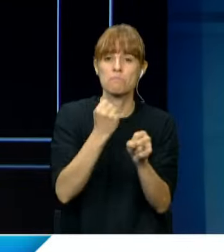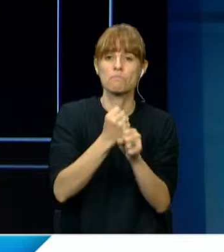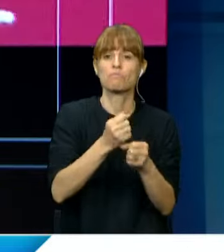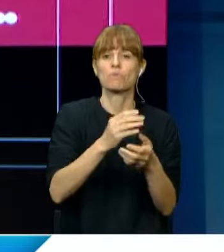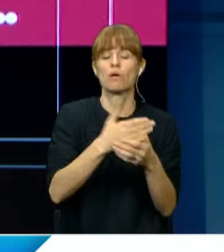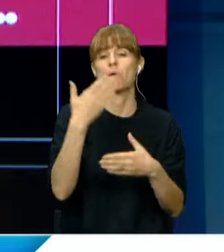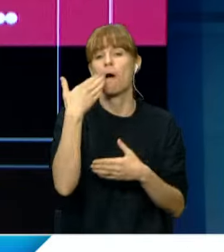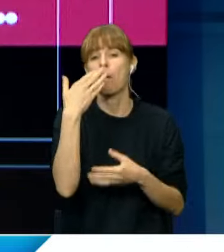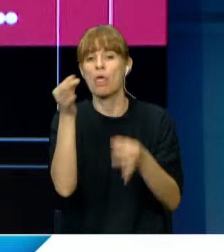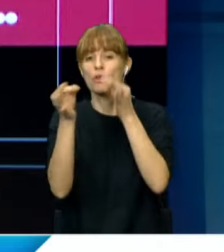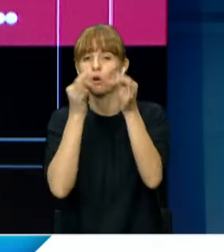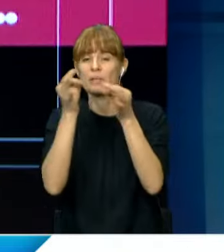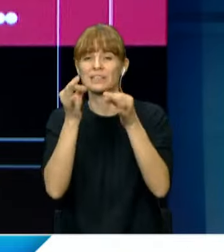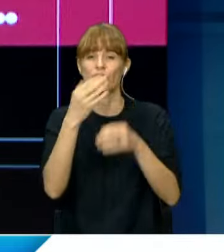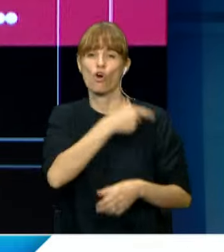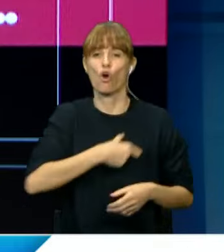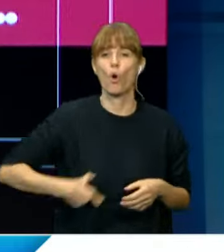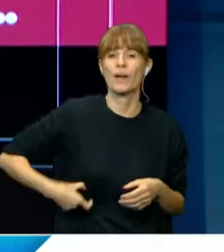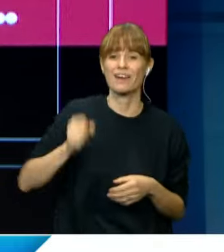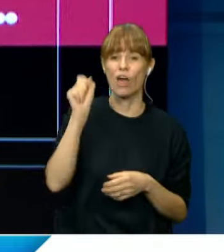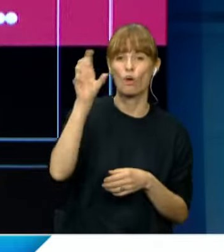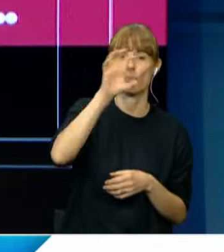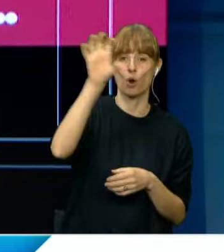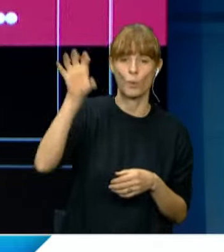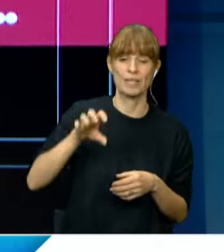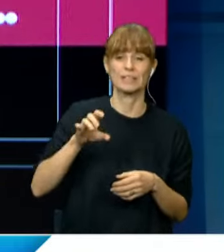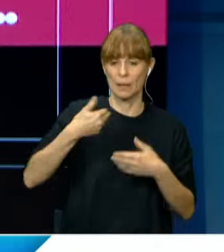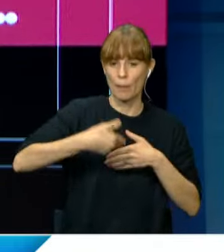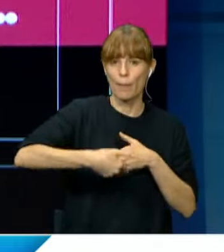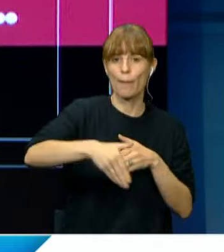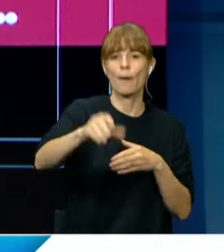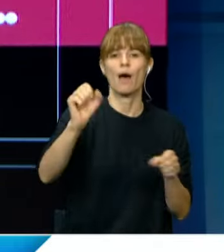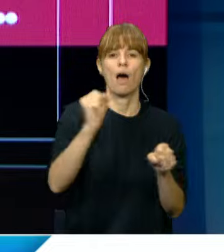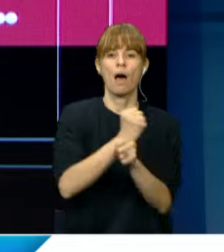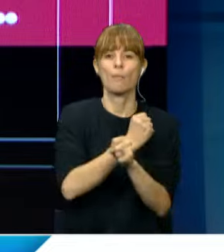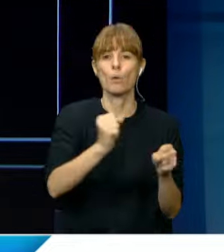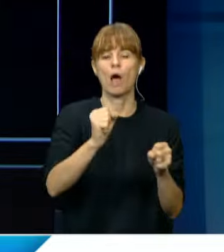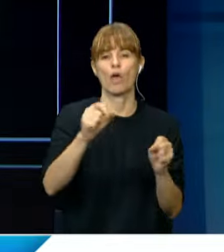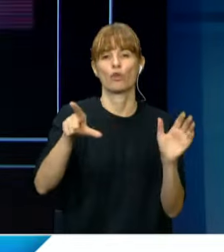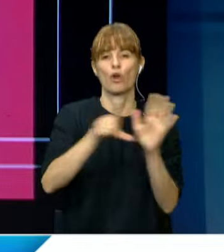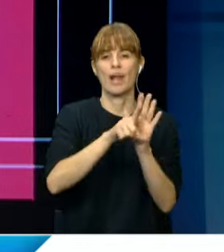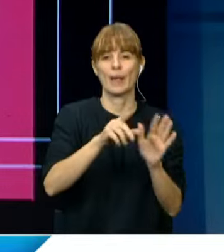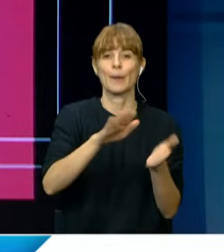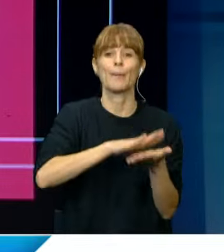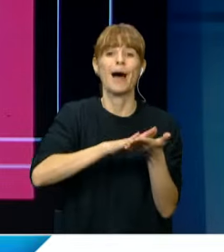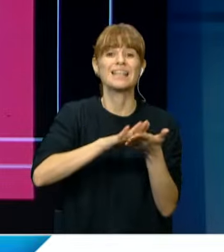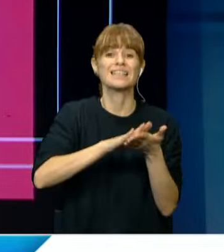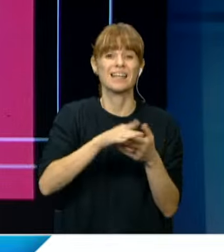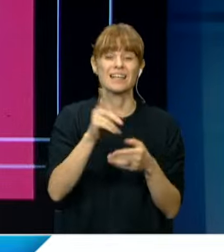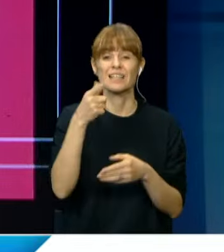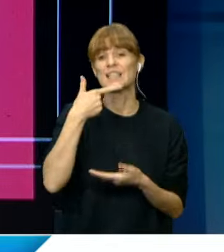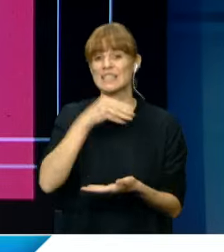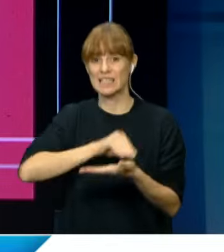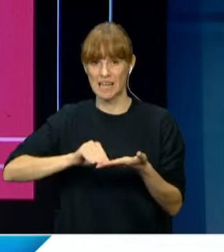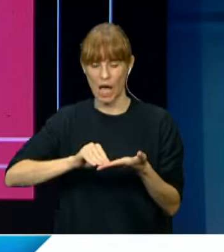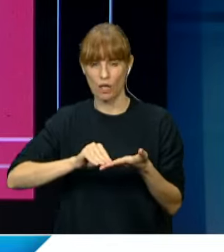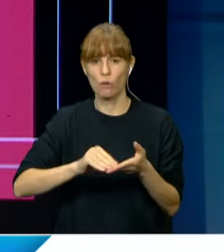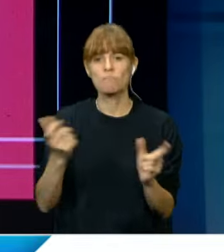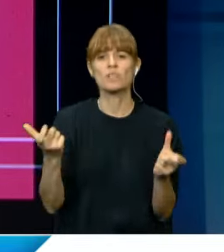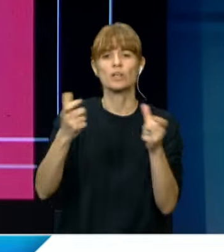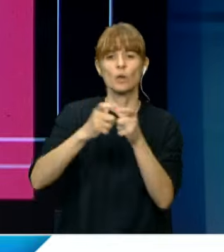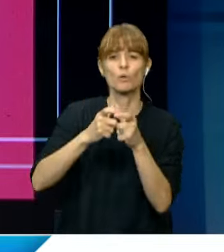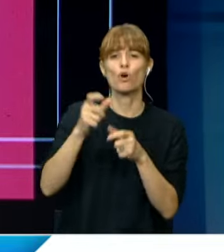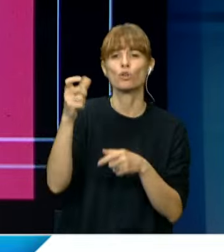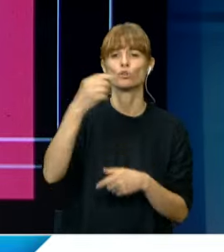provinciales para avanzar en la aprobación de la Ley Bases en el Senado. La reunión con el gobernador de Córdoba,